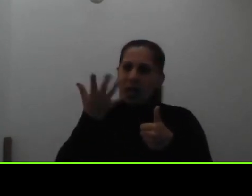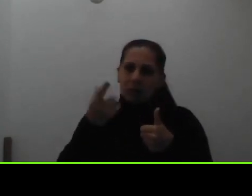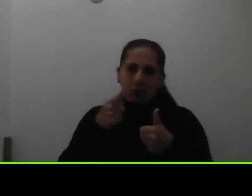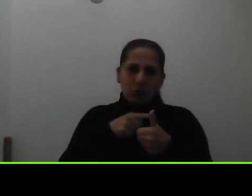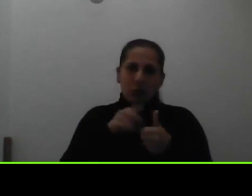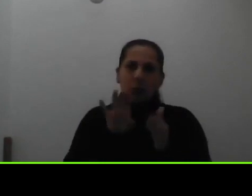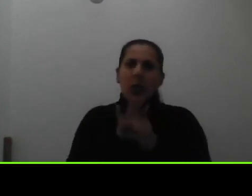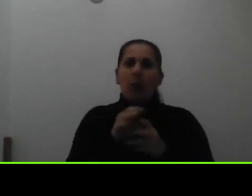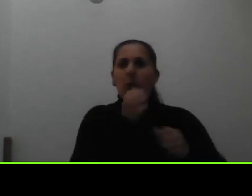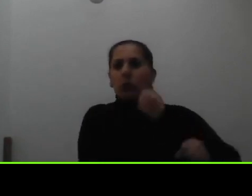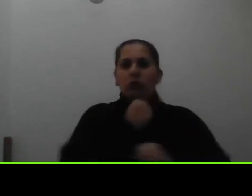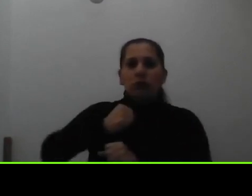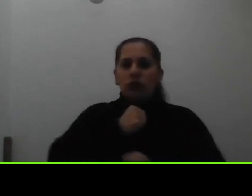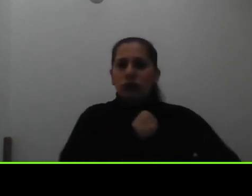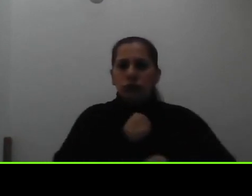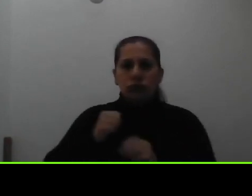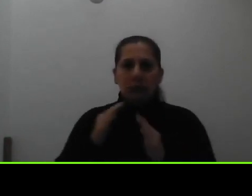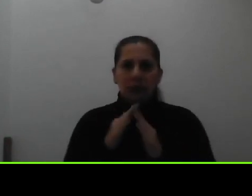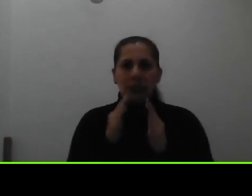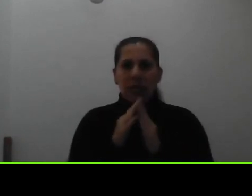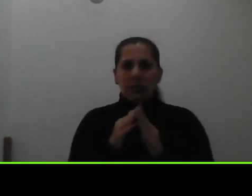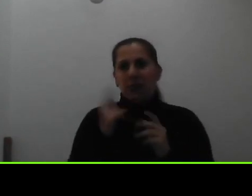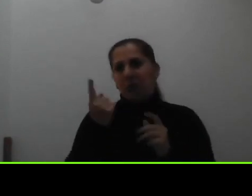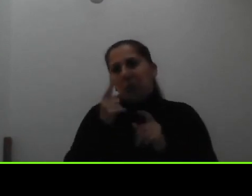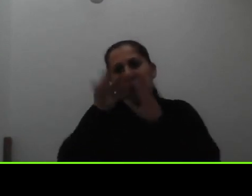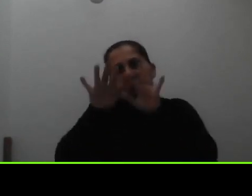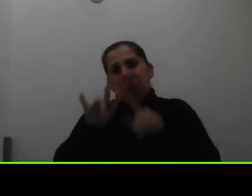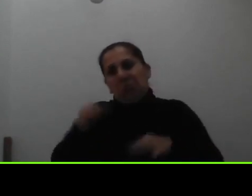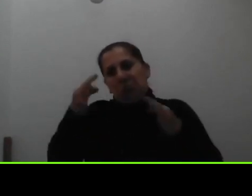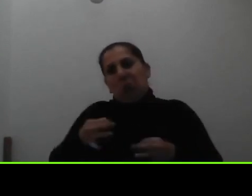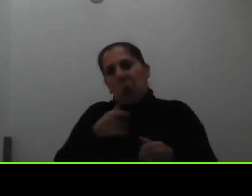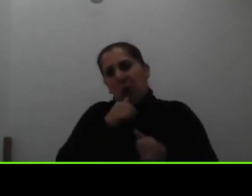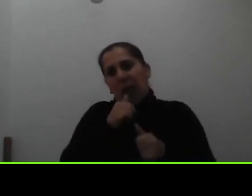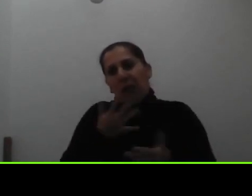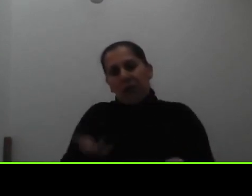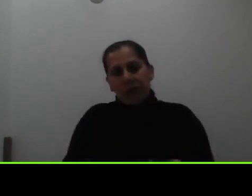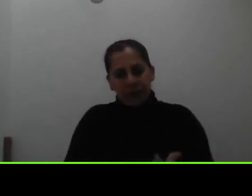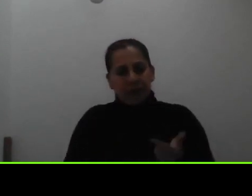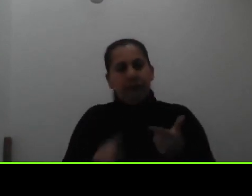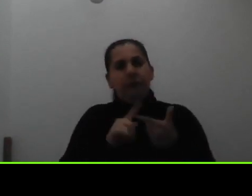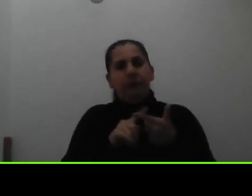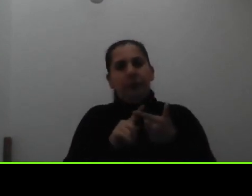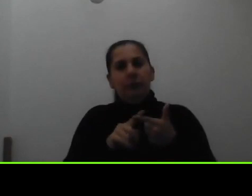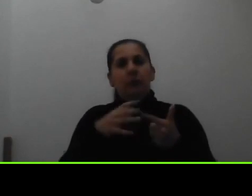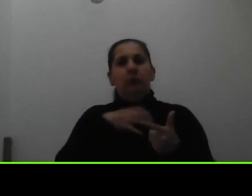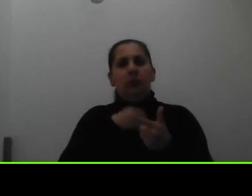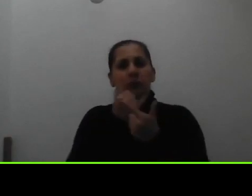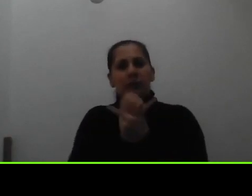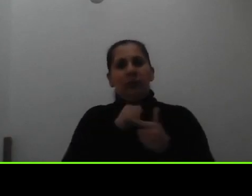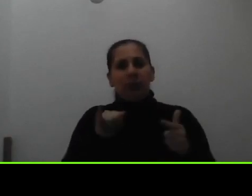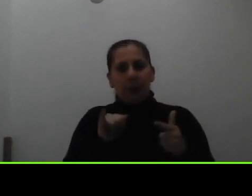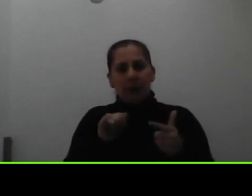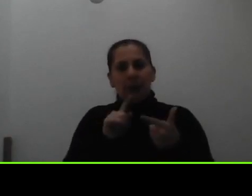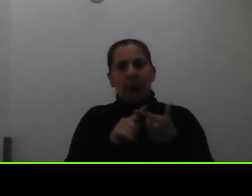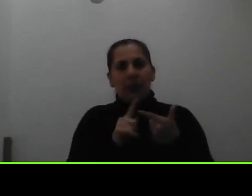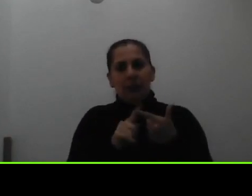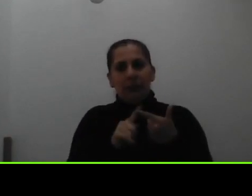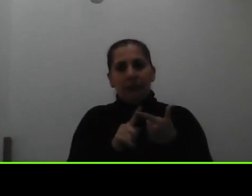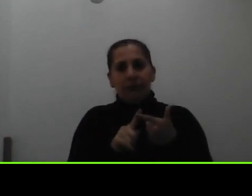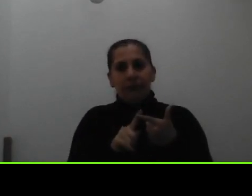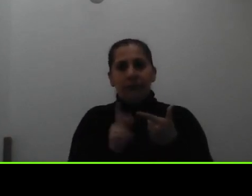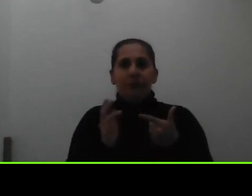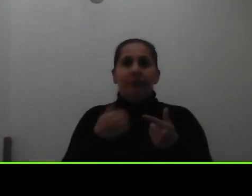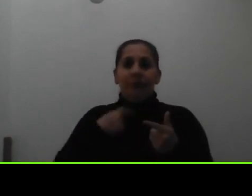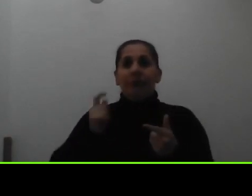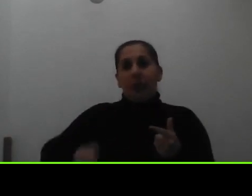persona que limpia casas entonces una declaración jurada sobre esos ingresos luego están los cuenta propia o actividad independiente que tiene algún